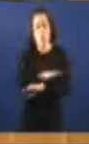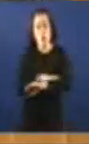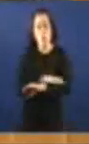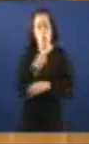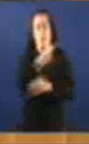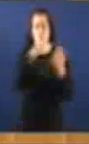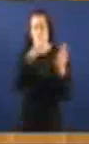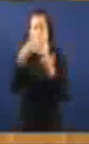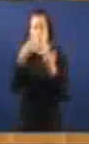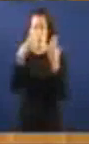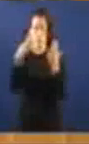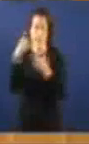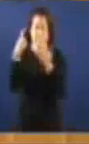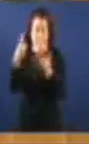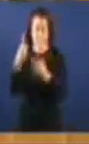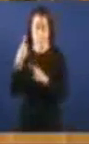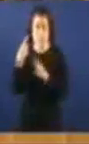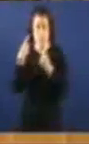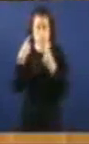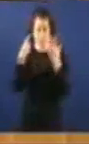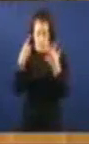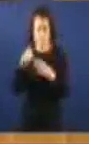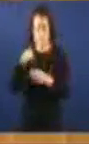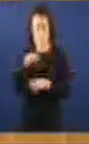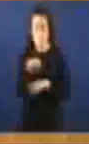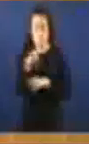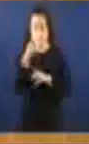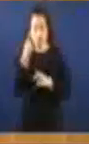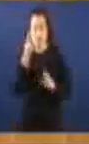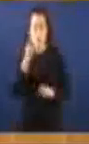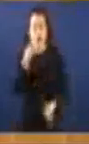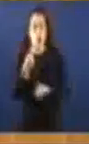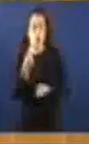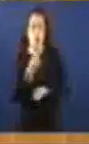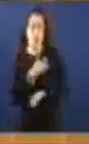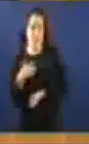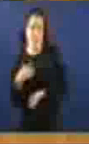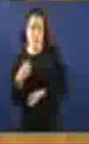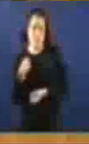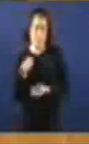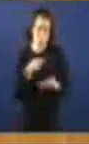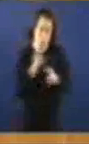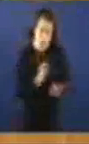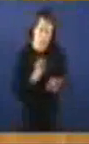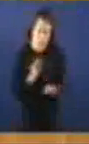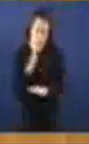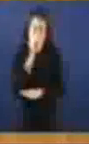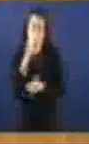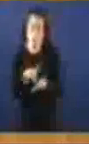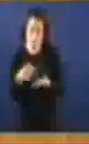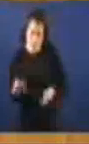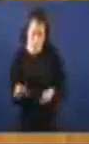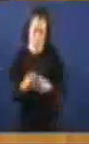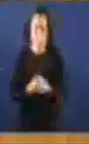Co as súas facultades De control Sobre as caixas Que non controlou nada E así apareceu O apareceu E as víctimas Unha vez máis